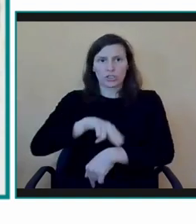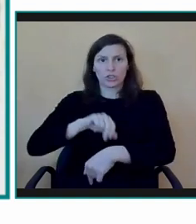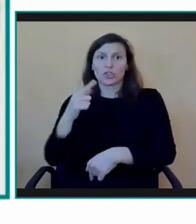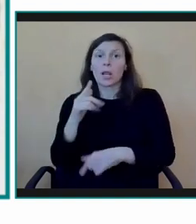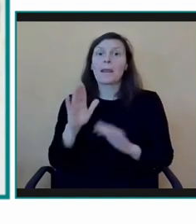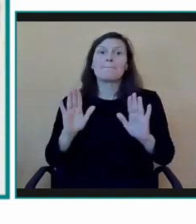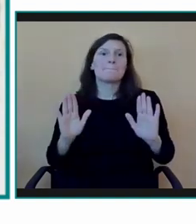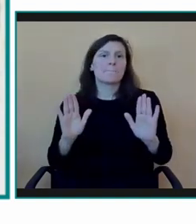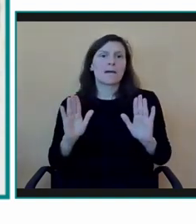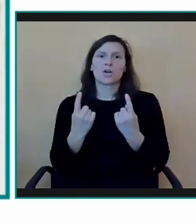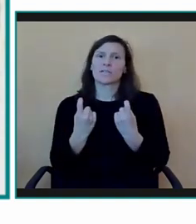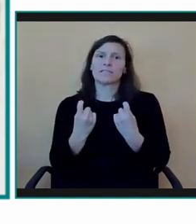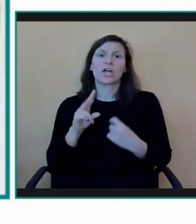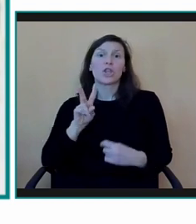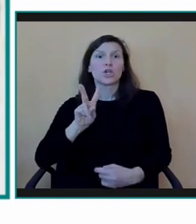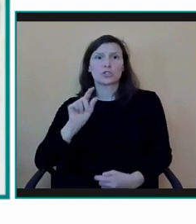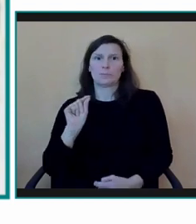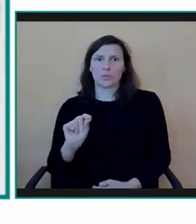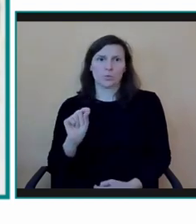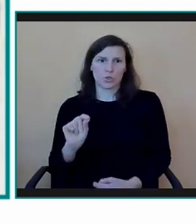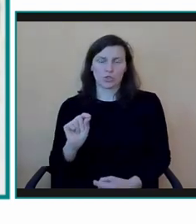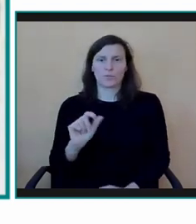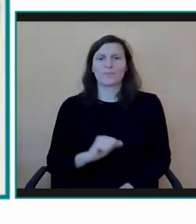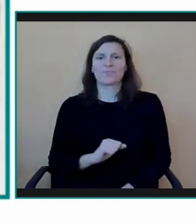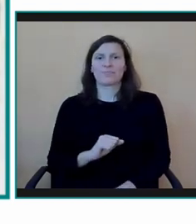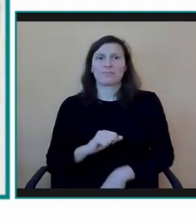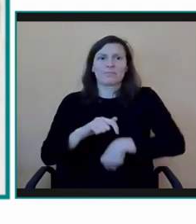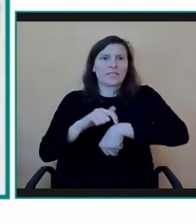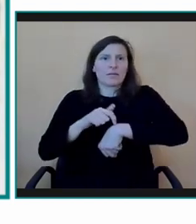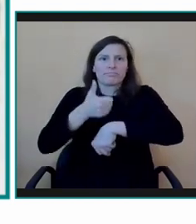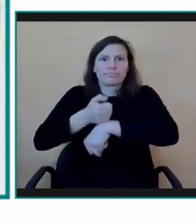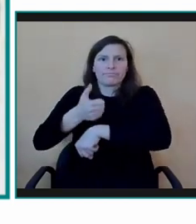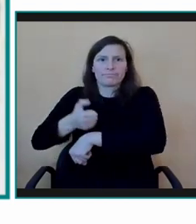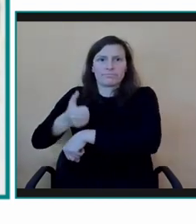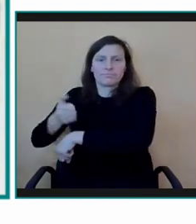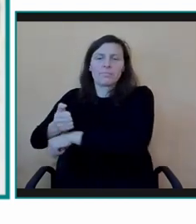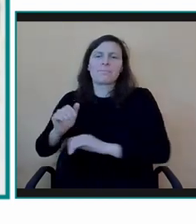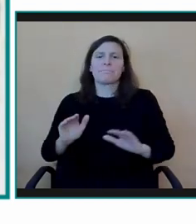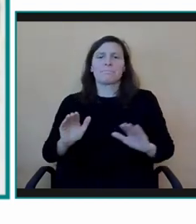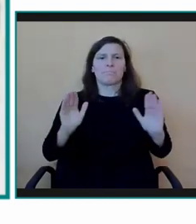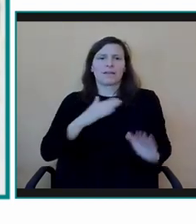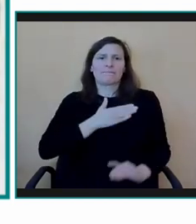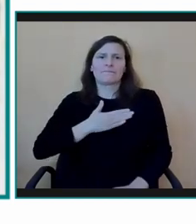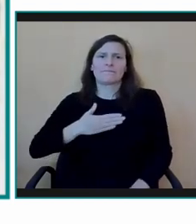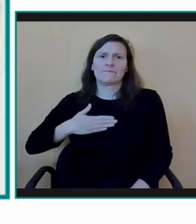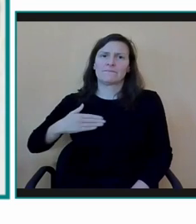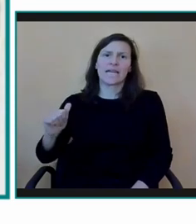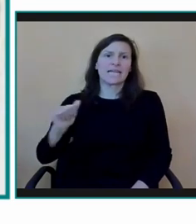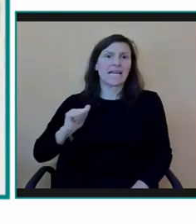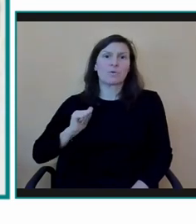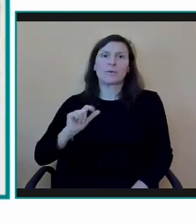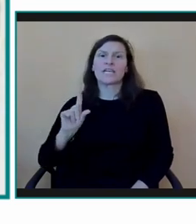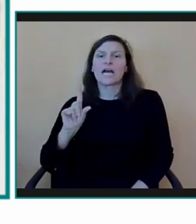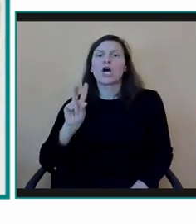minutos, porque en estas jornadas el tiempo está atasado para que podamos aprovechar al máximo la experiencia de los